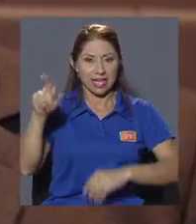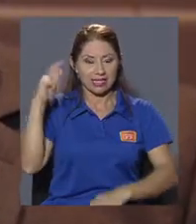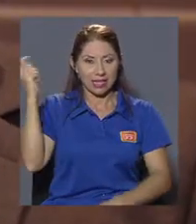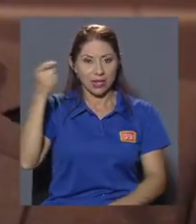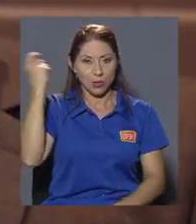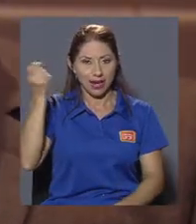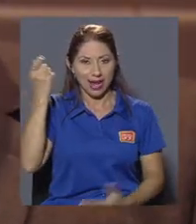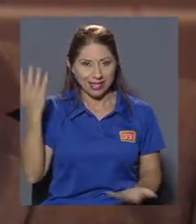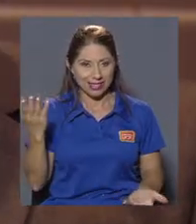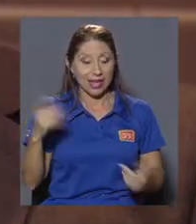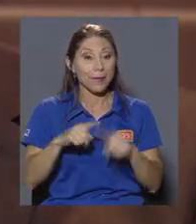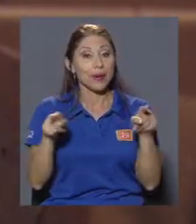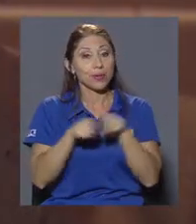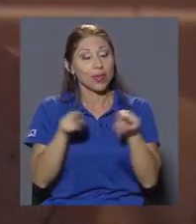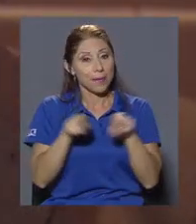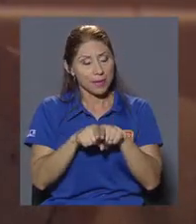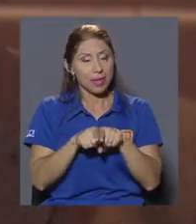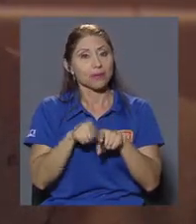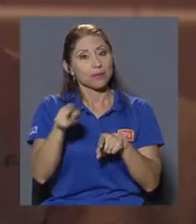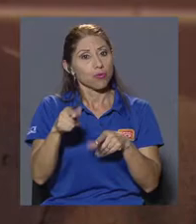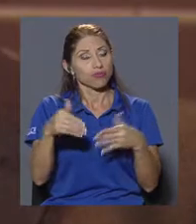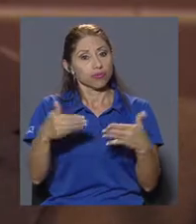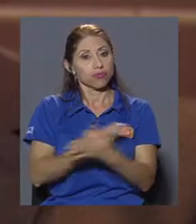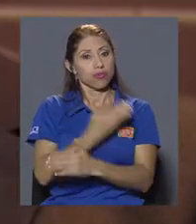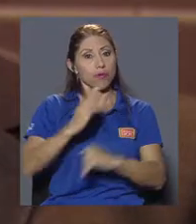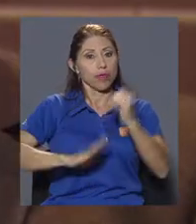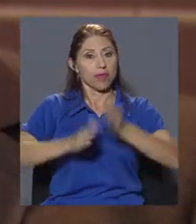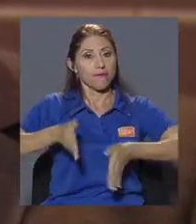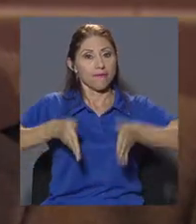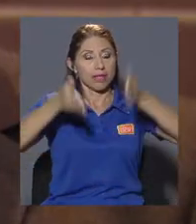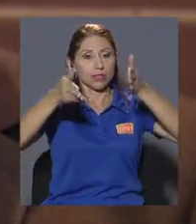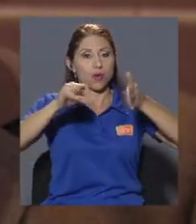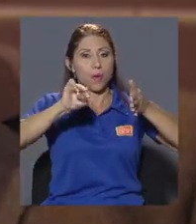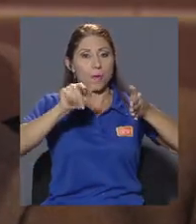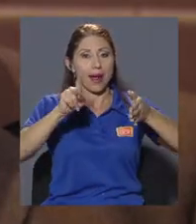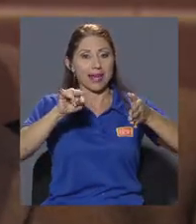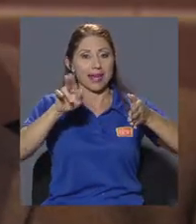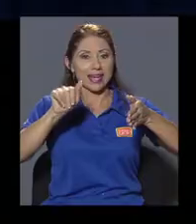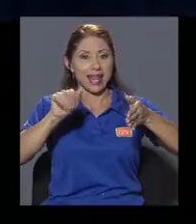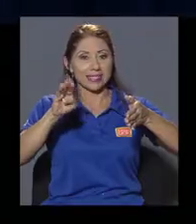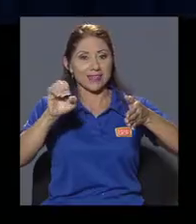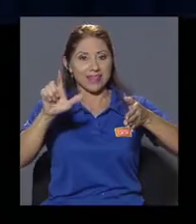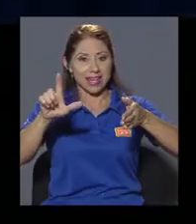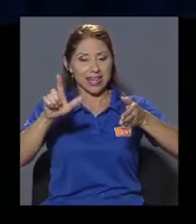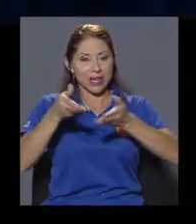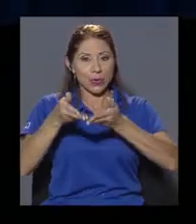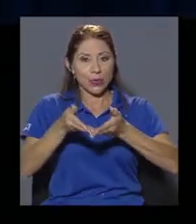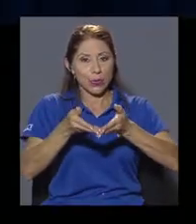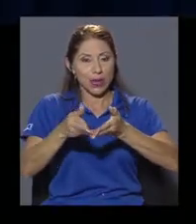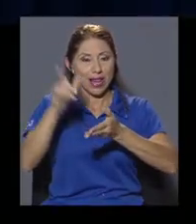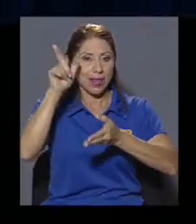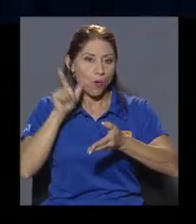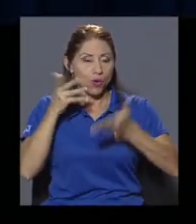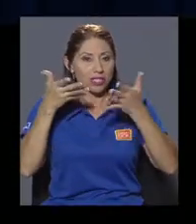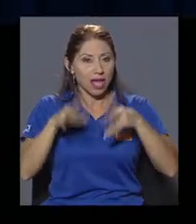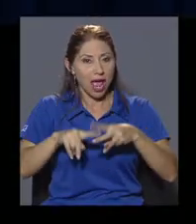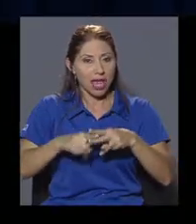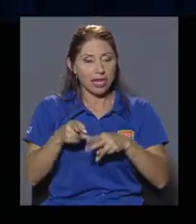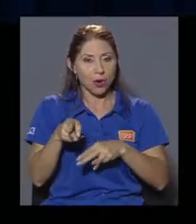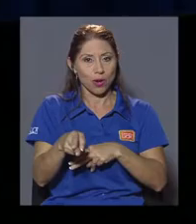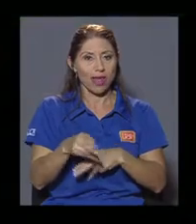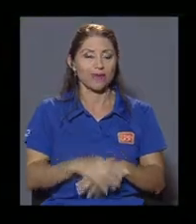Guanacaste, pero también destaca el nuevo edificio para marina civil en Limón, que ya ha sido inaugurado.